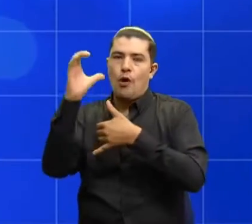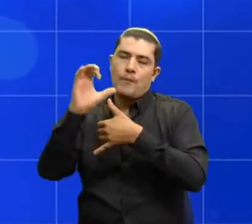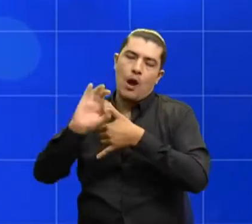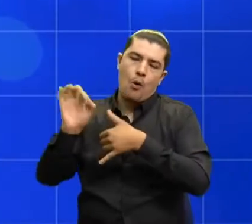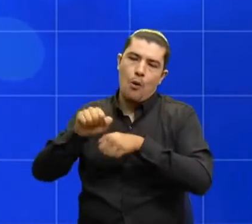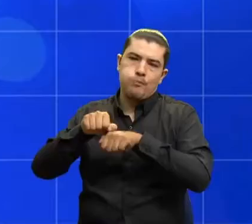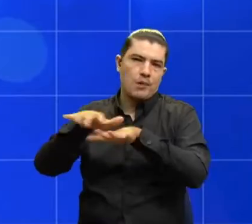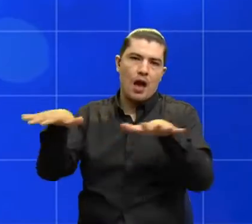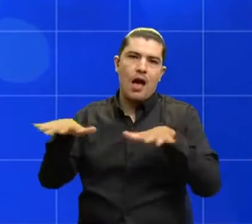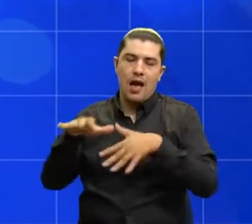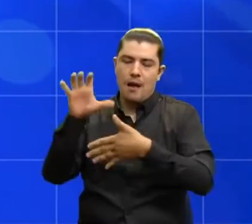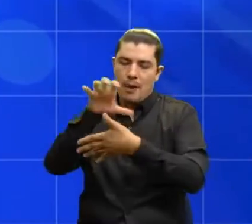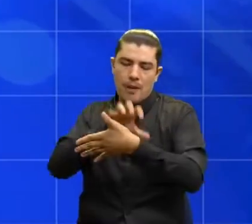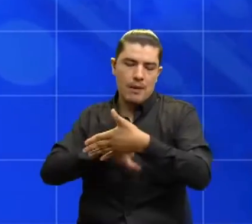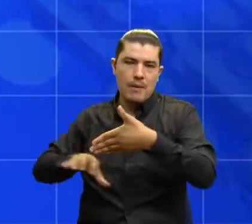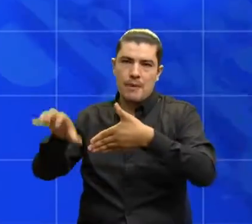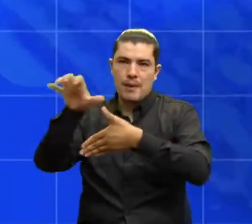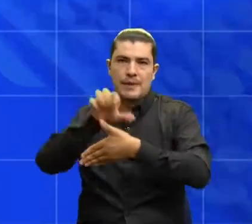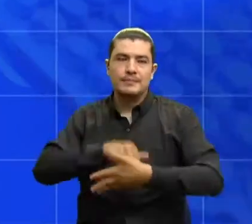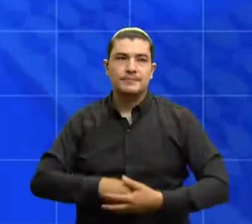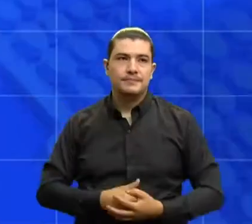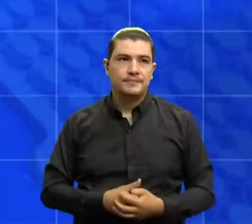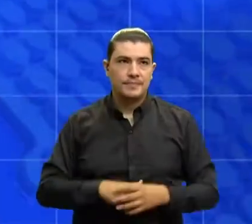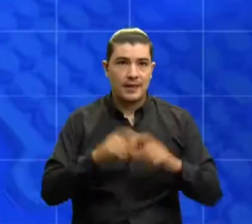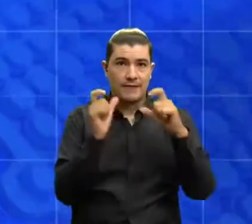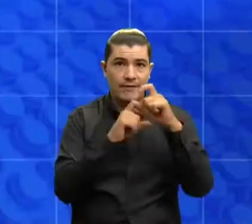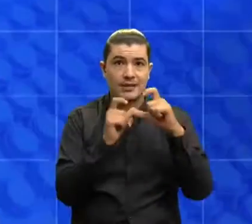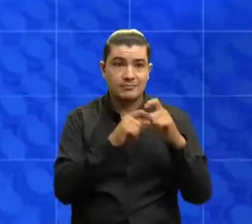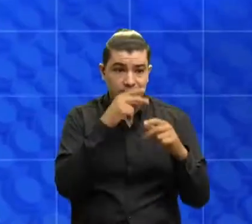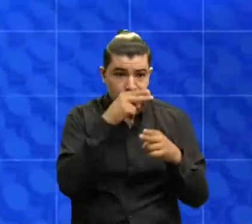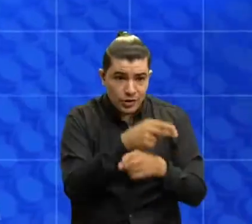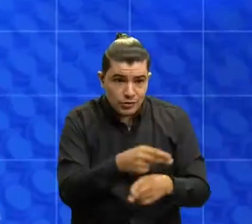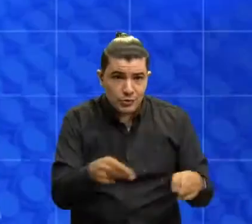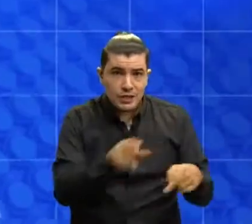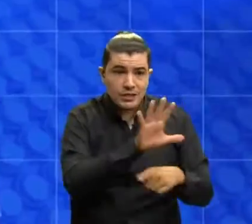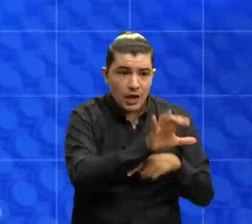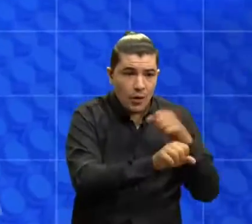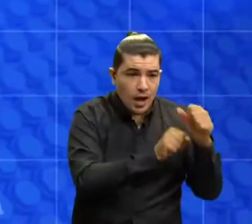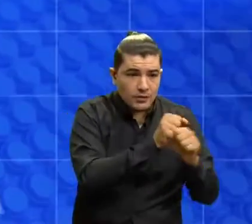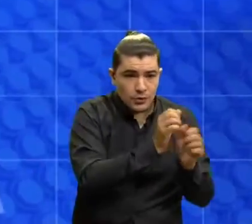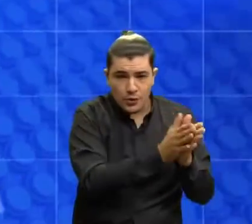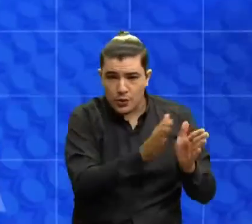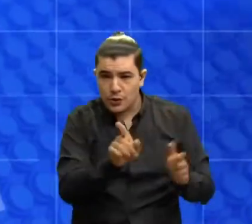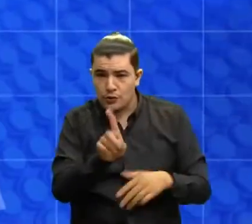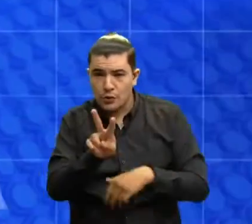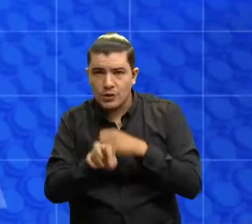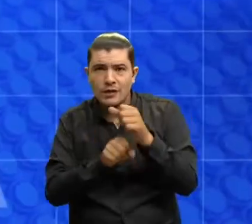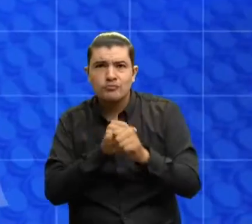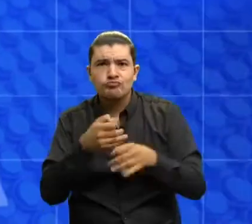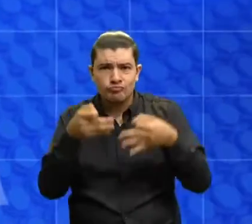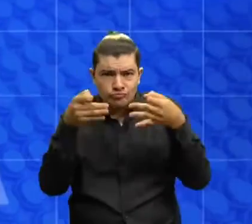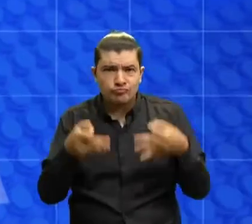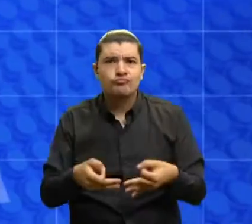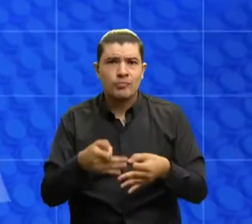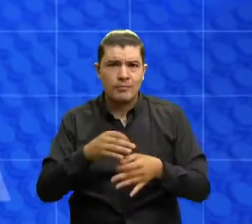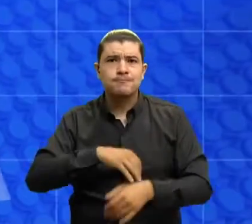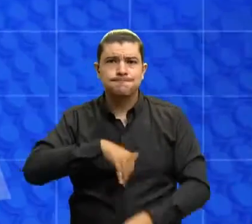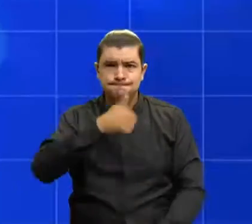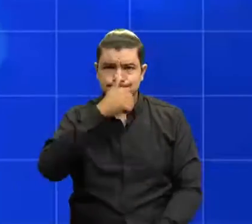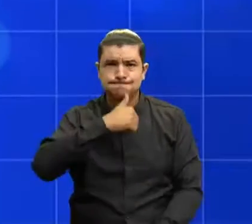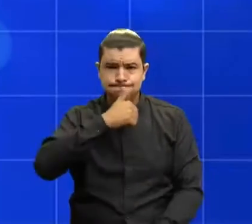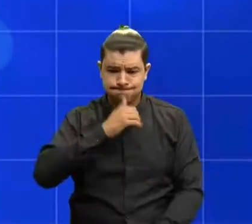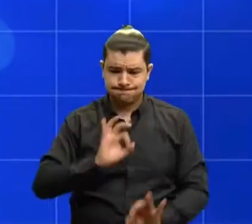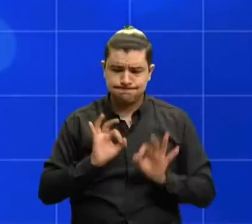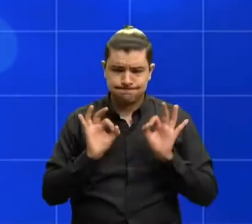comunicado que su vacuna es segura y tolerada en niños de 5 a 11 años de edad. Según la empresa, las vacunas que serán administradas